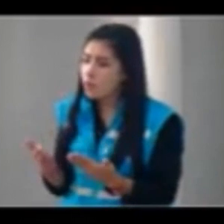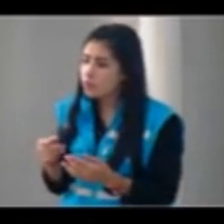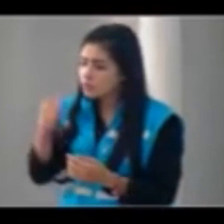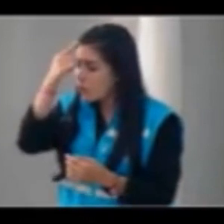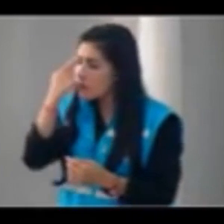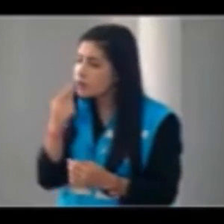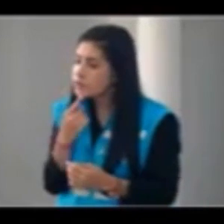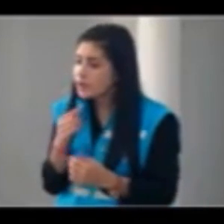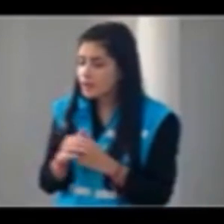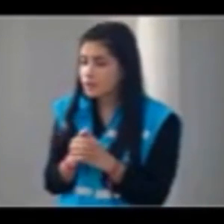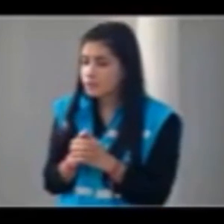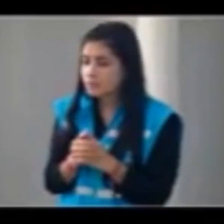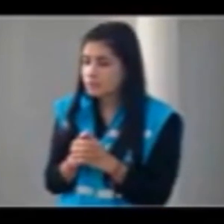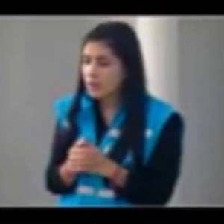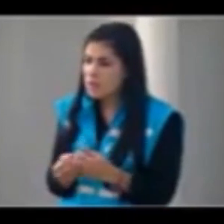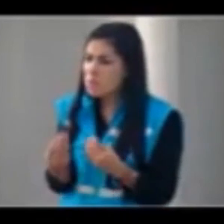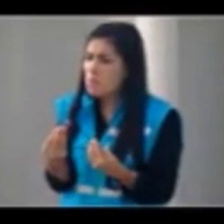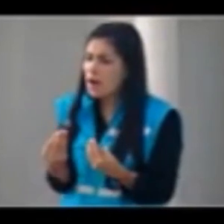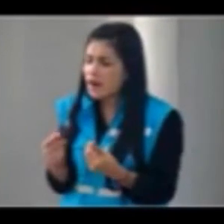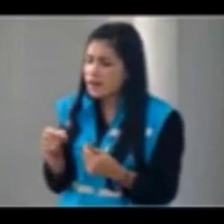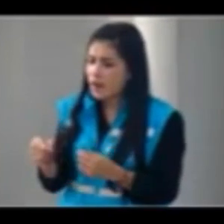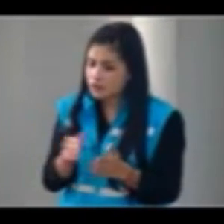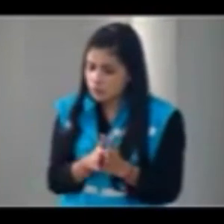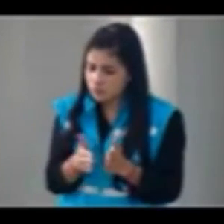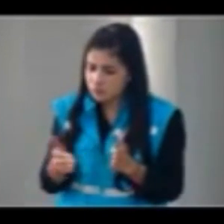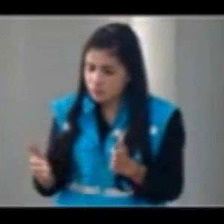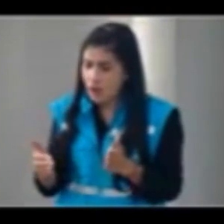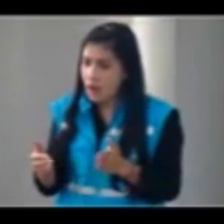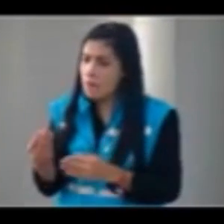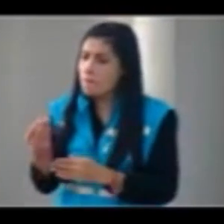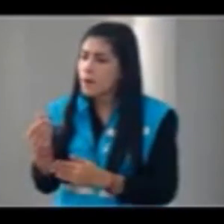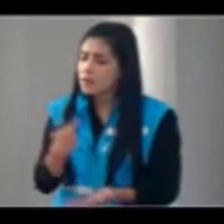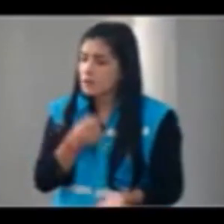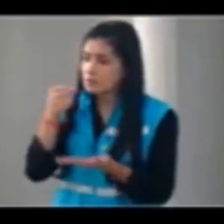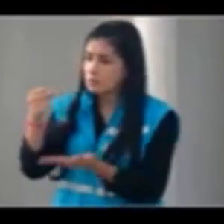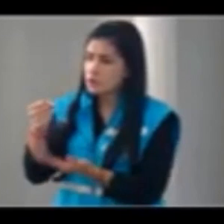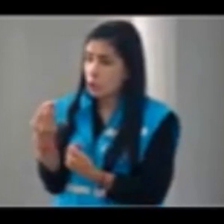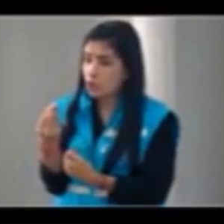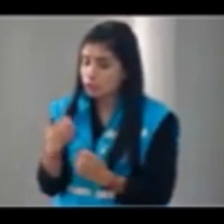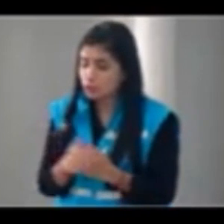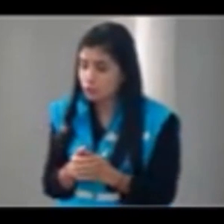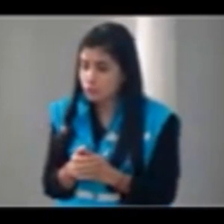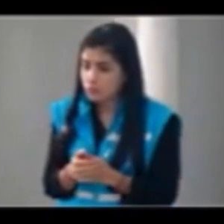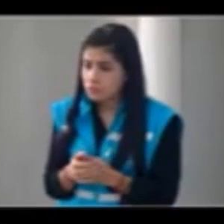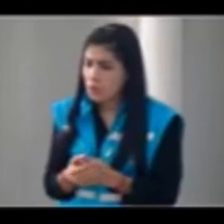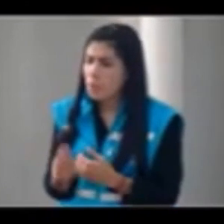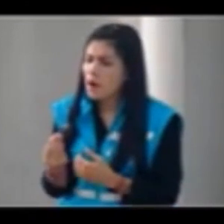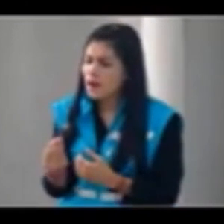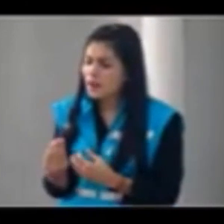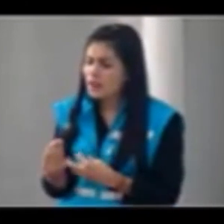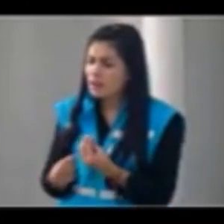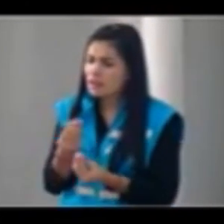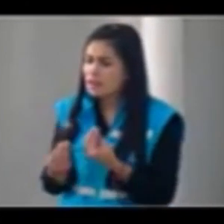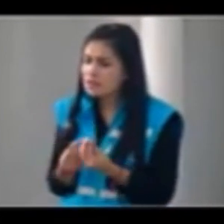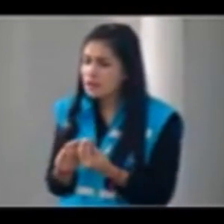perfiles? ¿Y a qué se debe la prórroga en tan poco tiempo, pero con tanta plata, que nos expliquen bien también eso en qué consiste? ¿Y cuáles fueron los hallazgos que